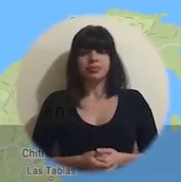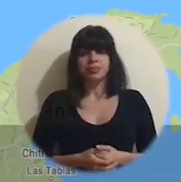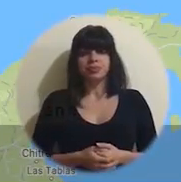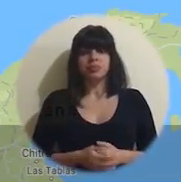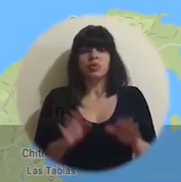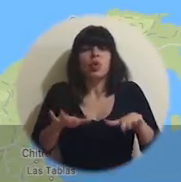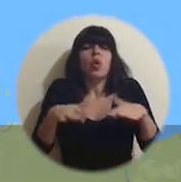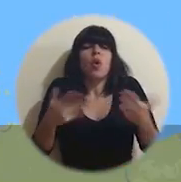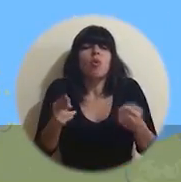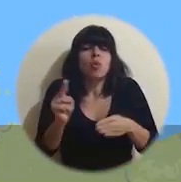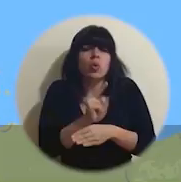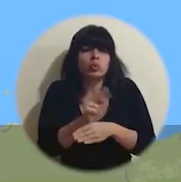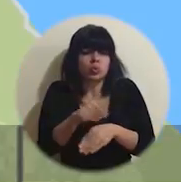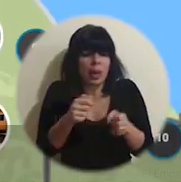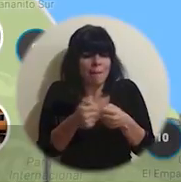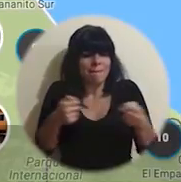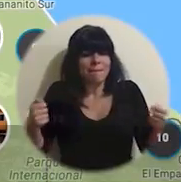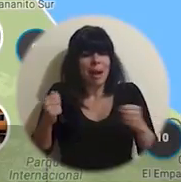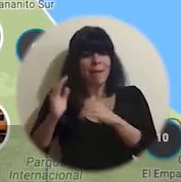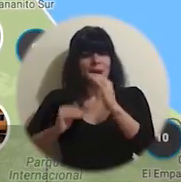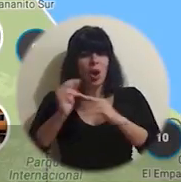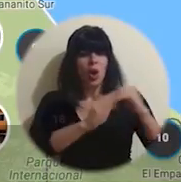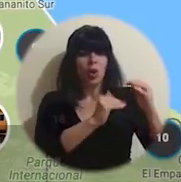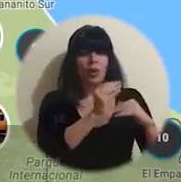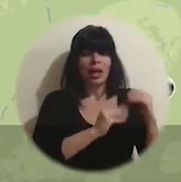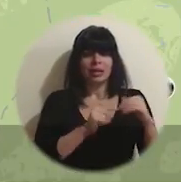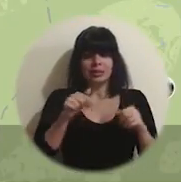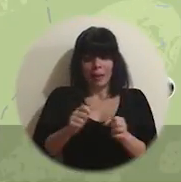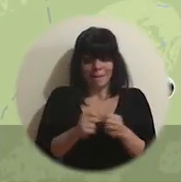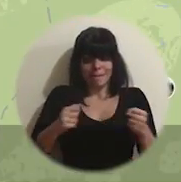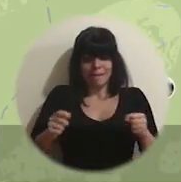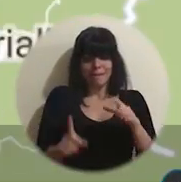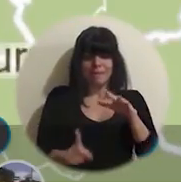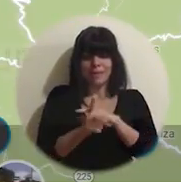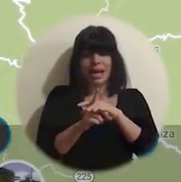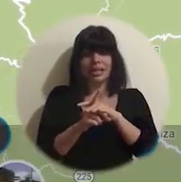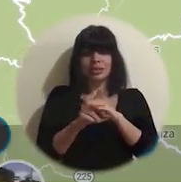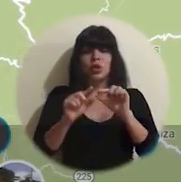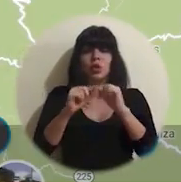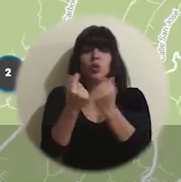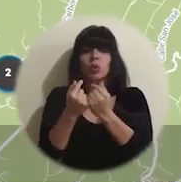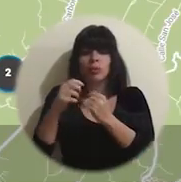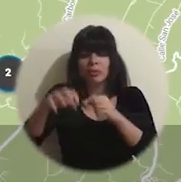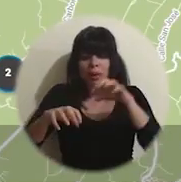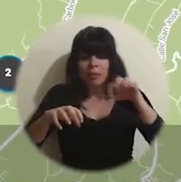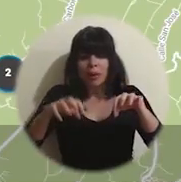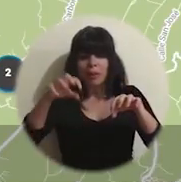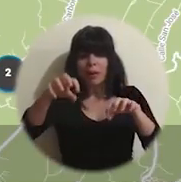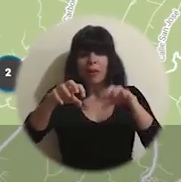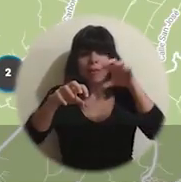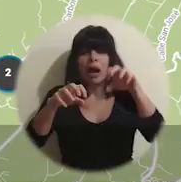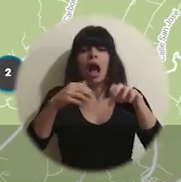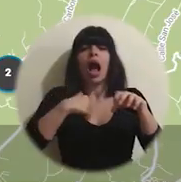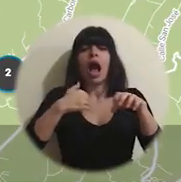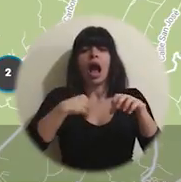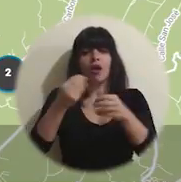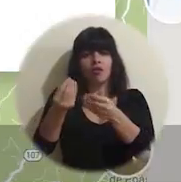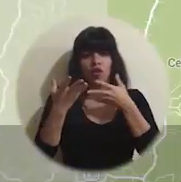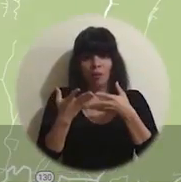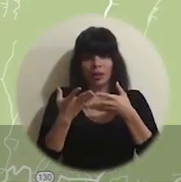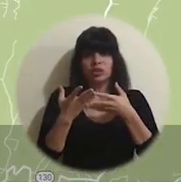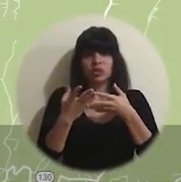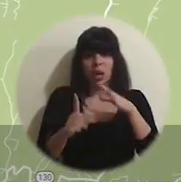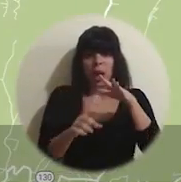¿Cómo usar el mapa de obras? El mapa muestra de forma agrupada todos los puntos sobre los cuales existe información.